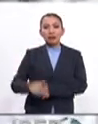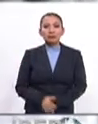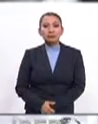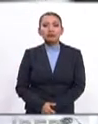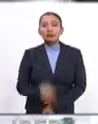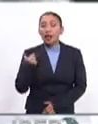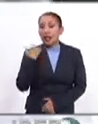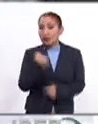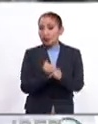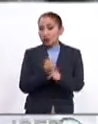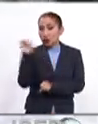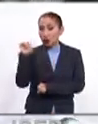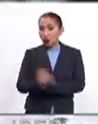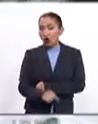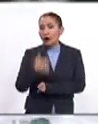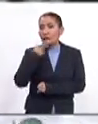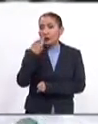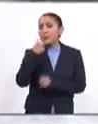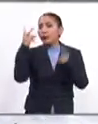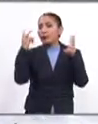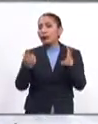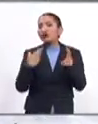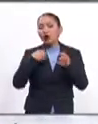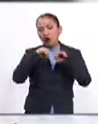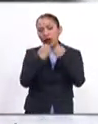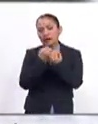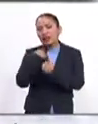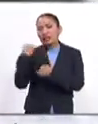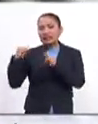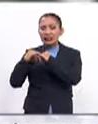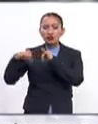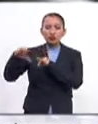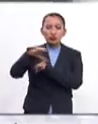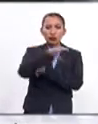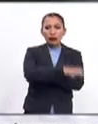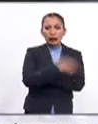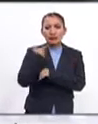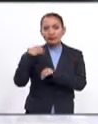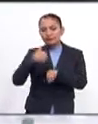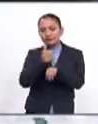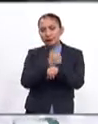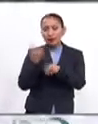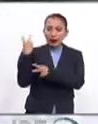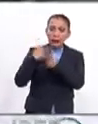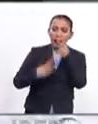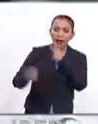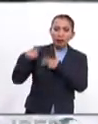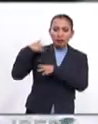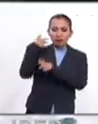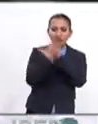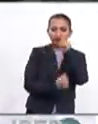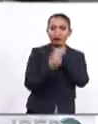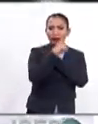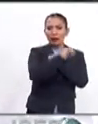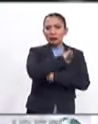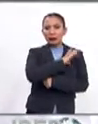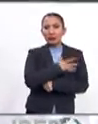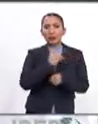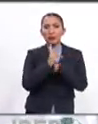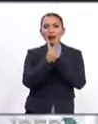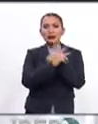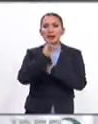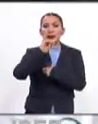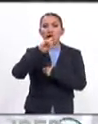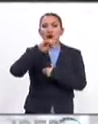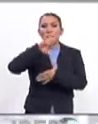En nuestro reportaje especial hablaremos sobre los organismos e instituciones creadas ante la llegada de exiliados españoles a los países